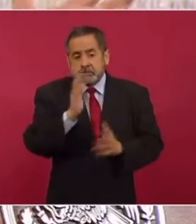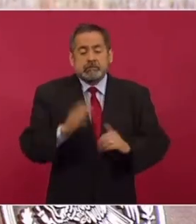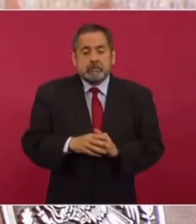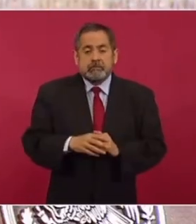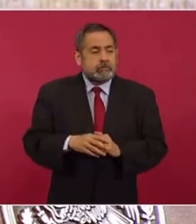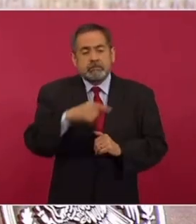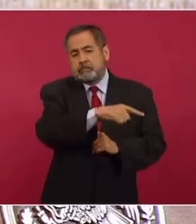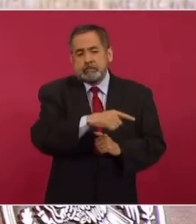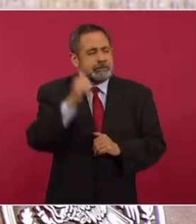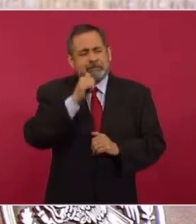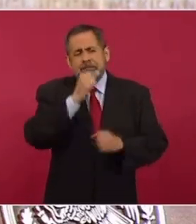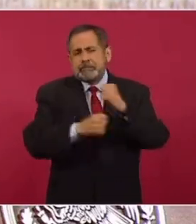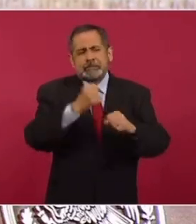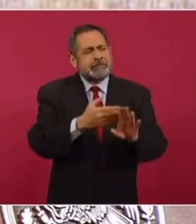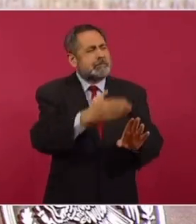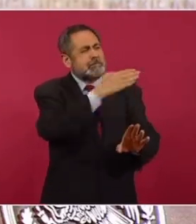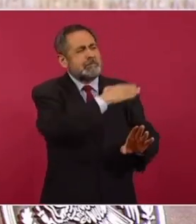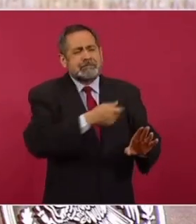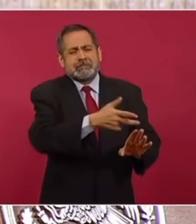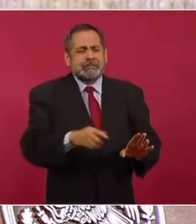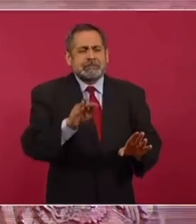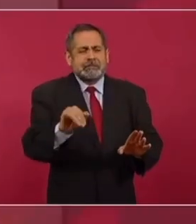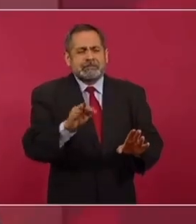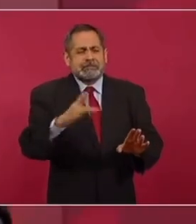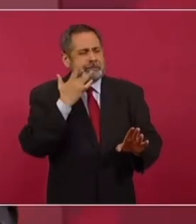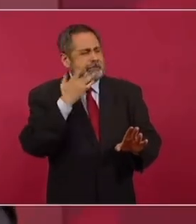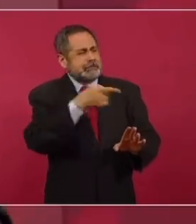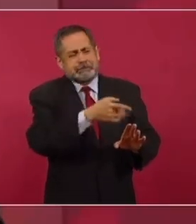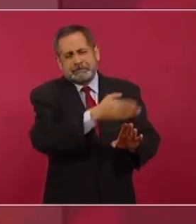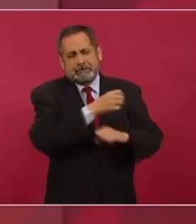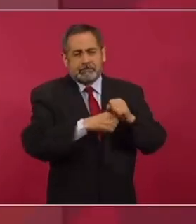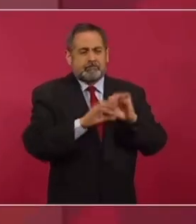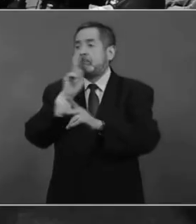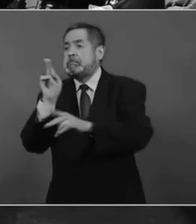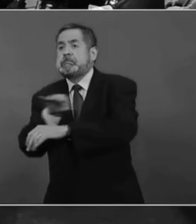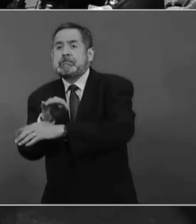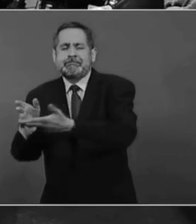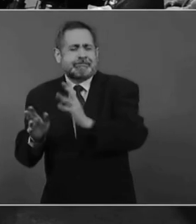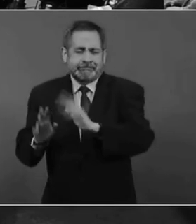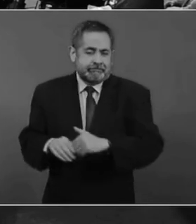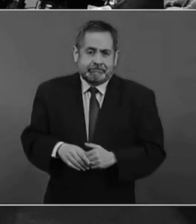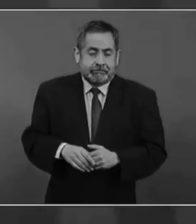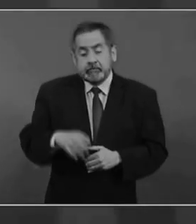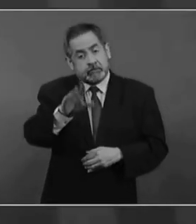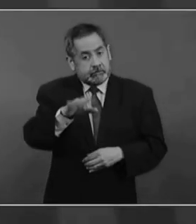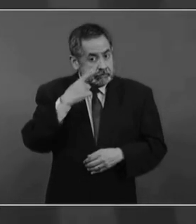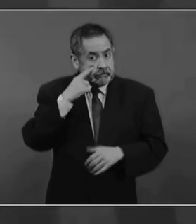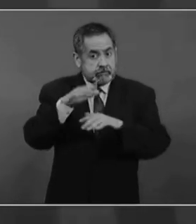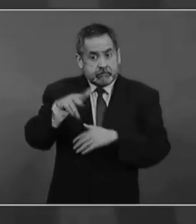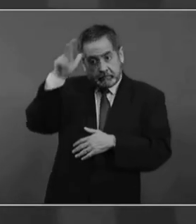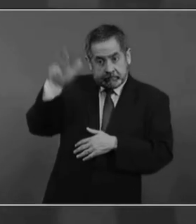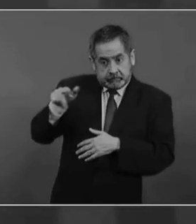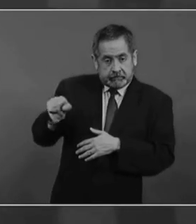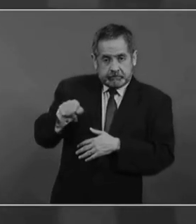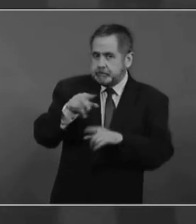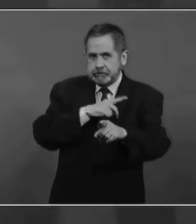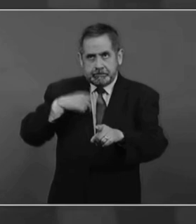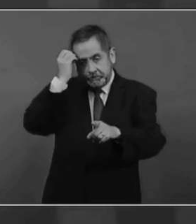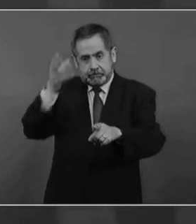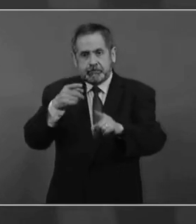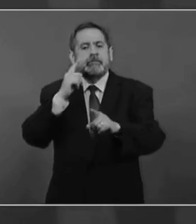Siempre han existido los fifís, siempre han existido las élites. Lo de Hidalgo no hay que olvidarlo,